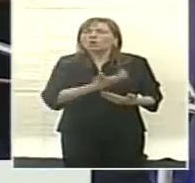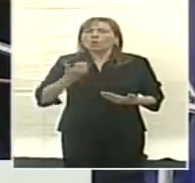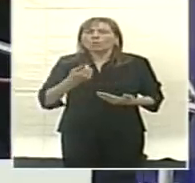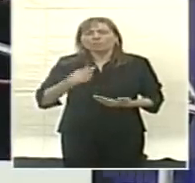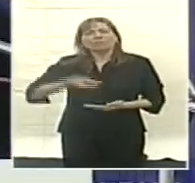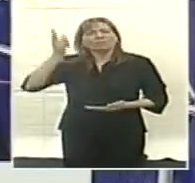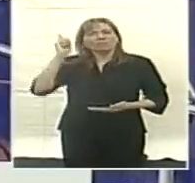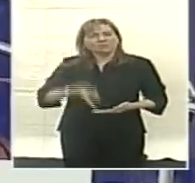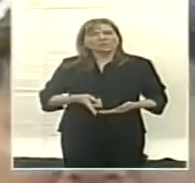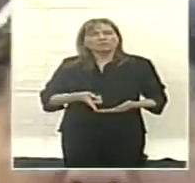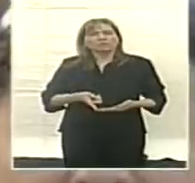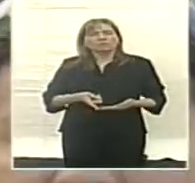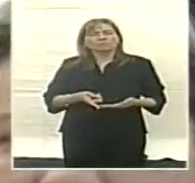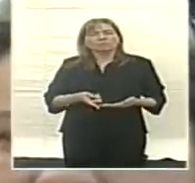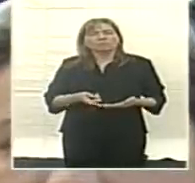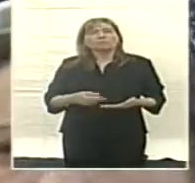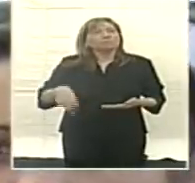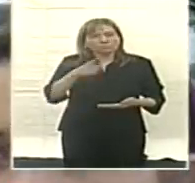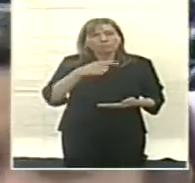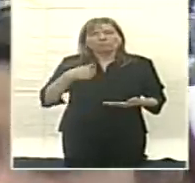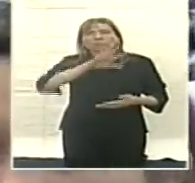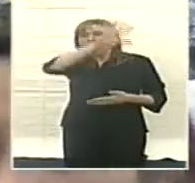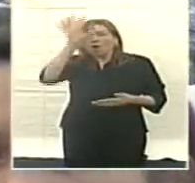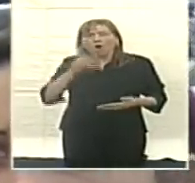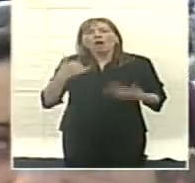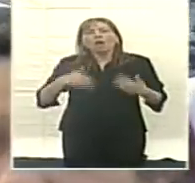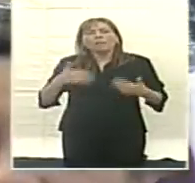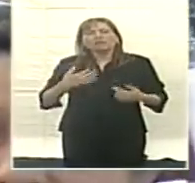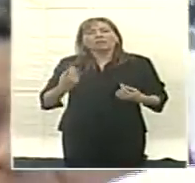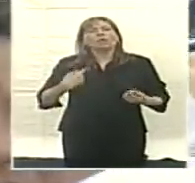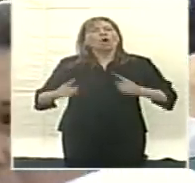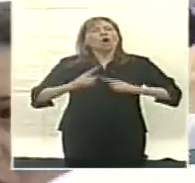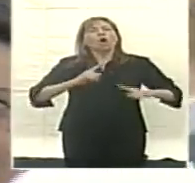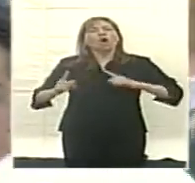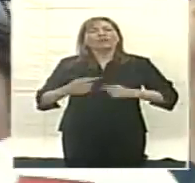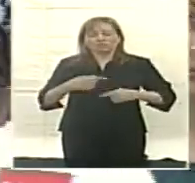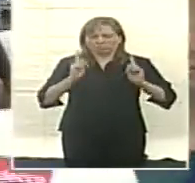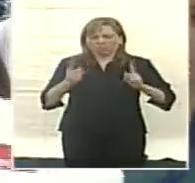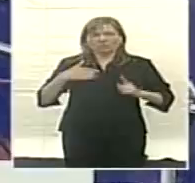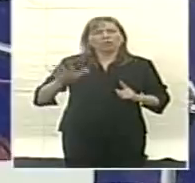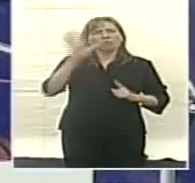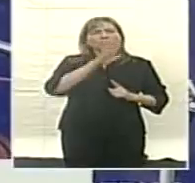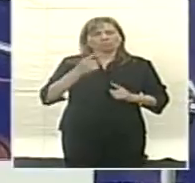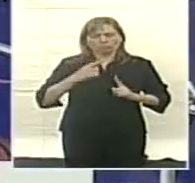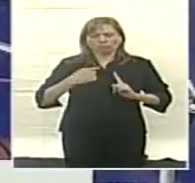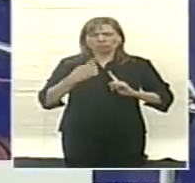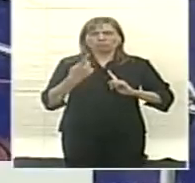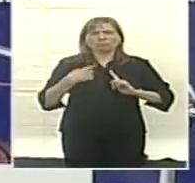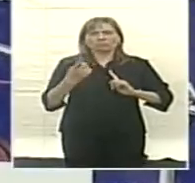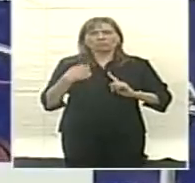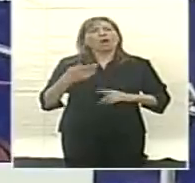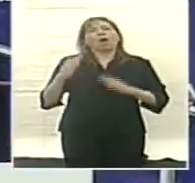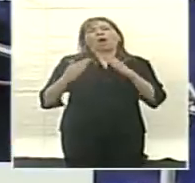la decisión de que el país debe gobernarse a sí mismo a través de las